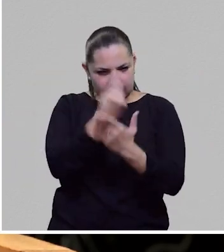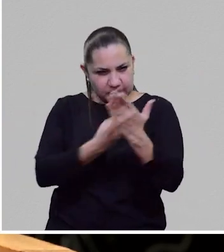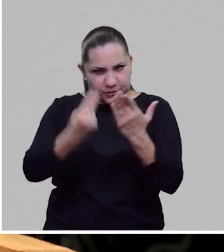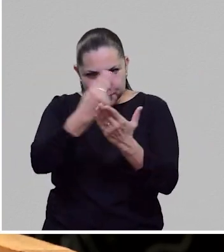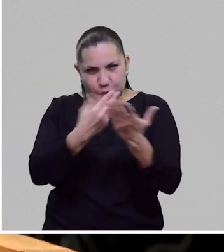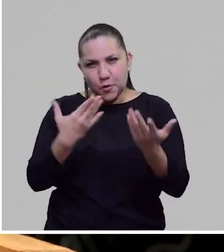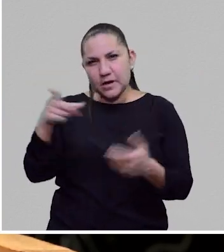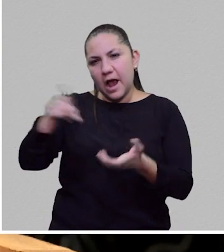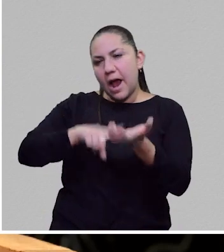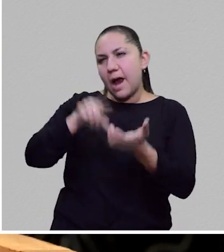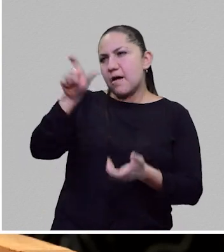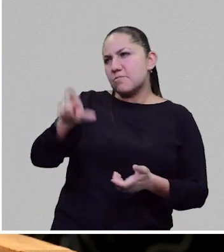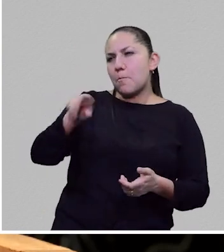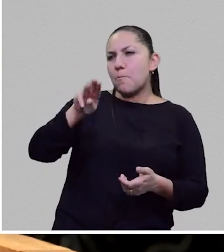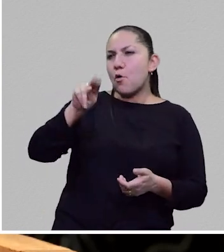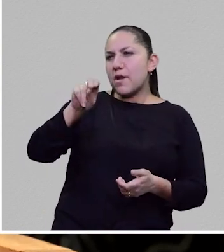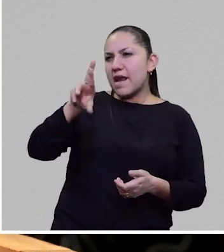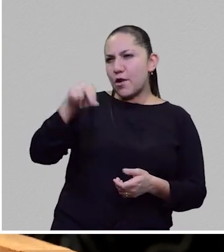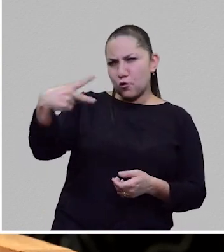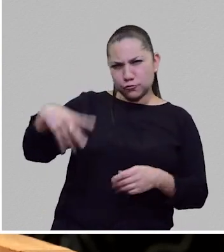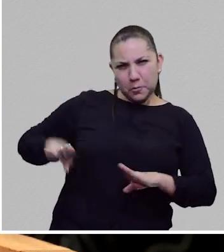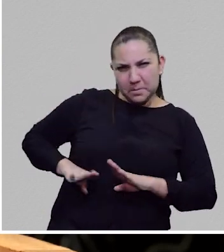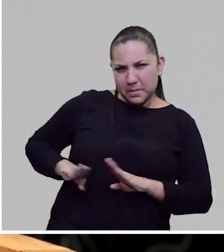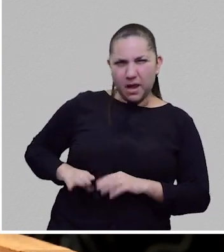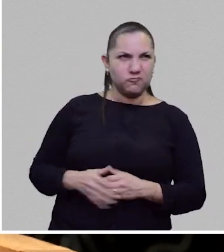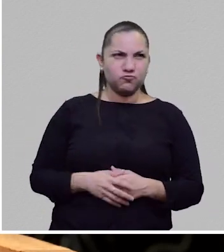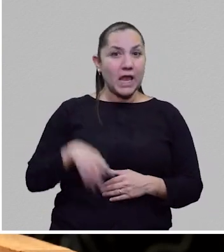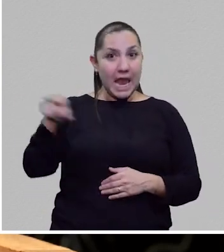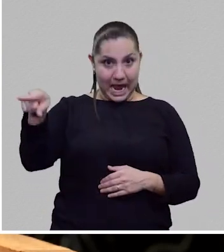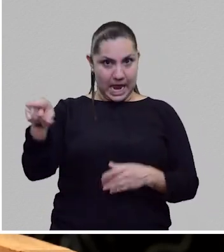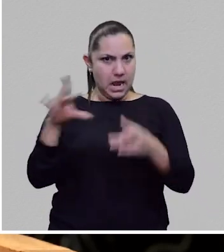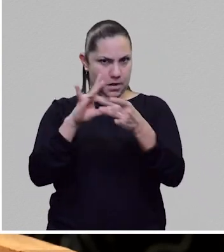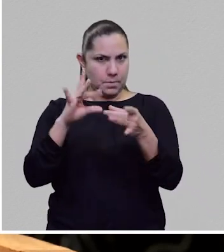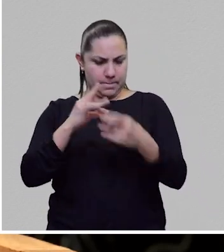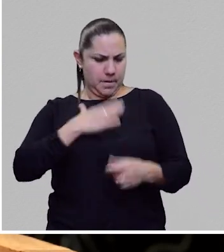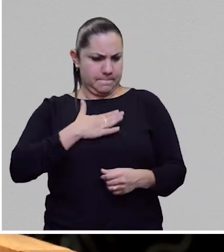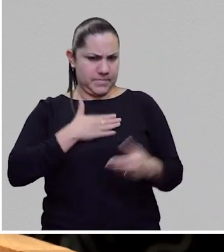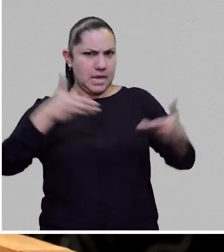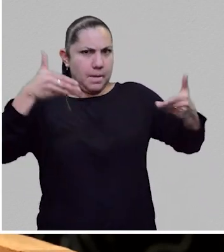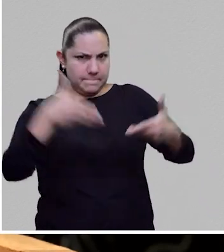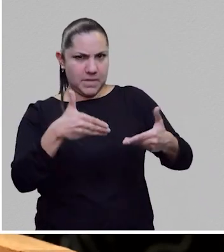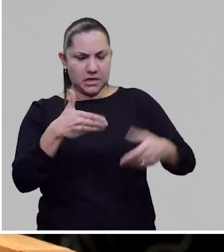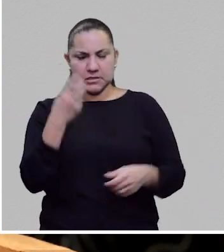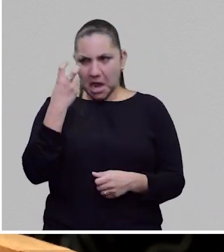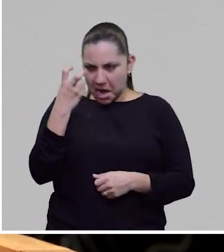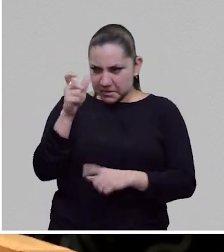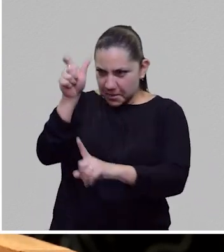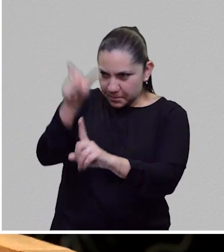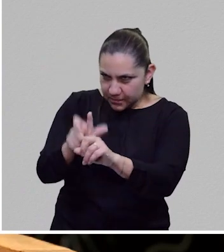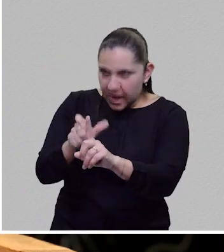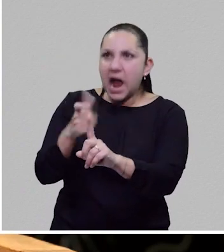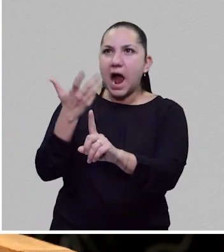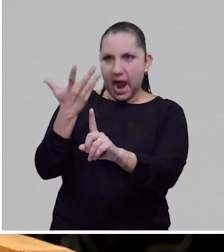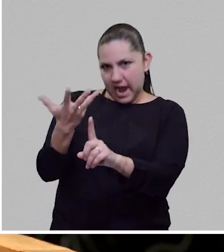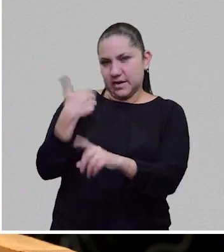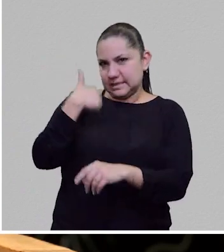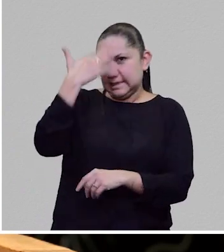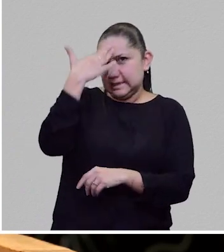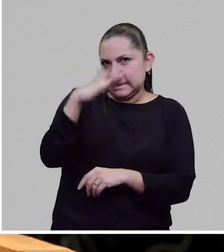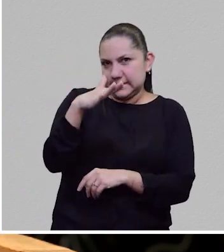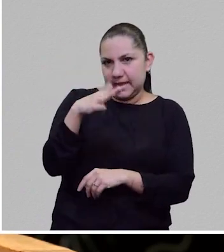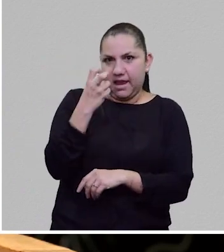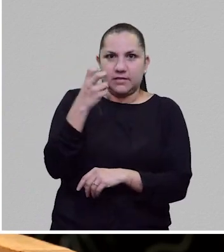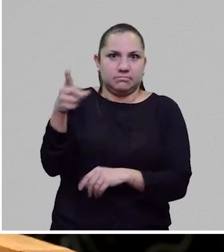Y mira, en su Twitter pusiste una definición que te queda a ti, y de hecho le queda a varias personas más que conozco, no sé por qué no la hemos